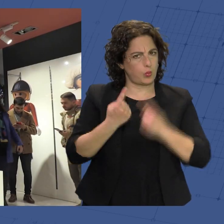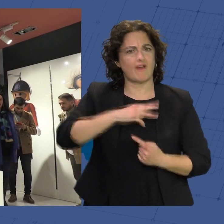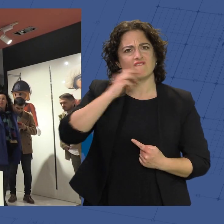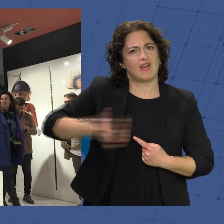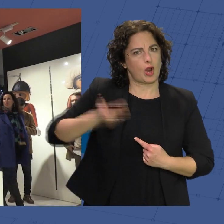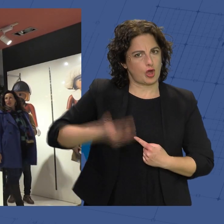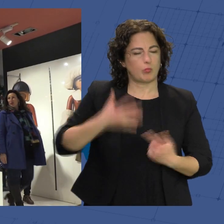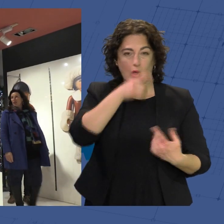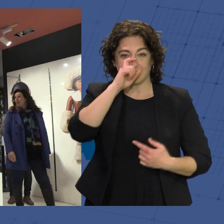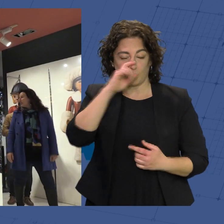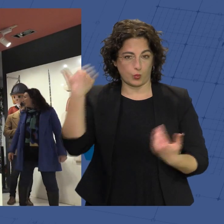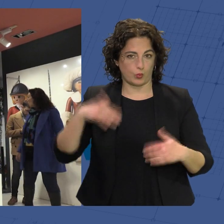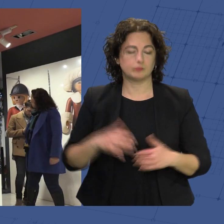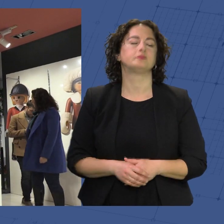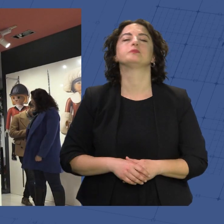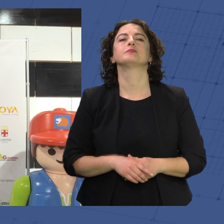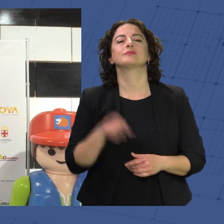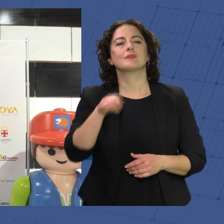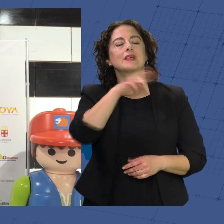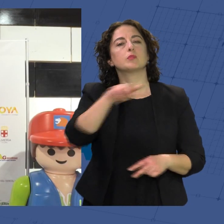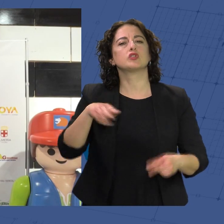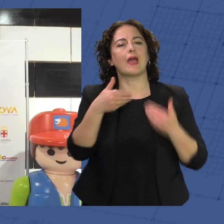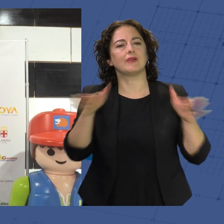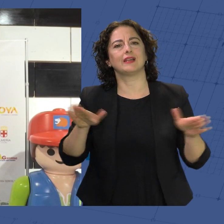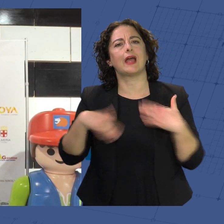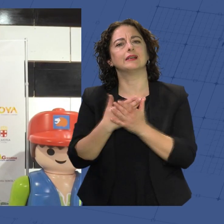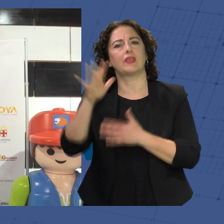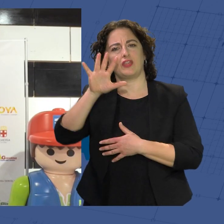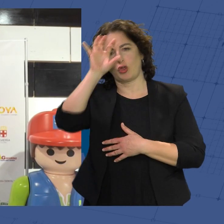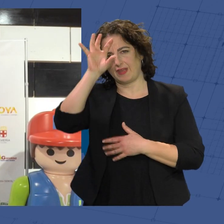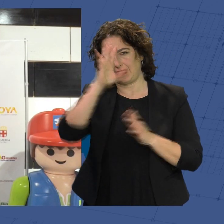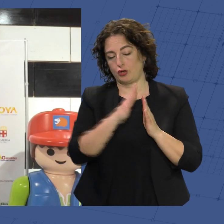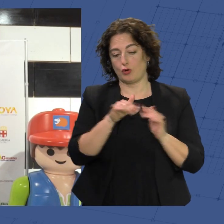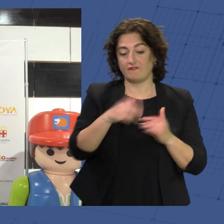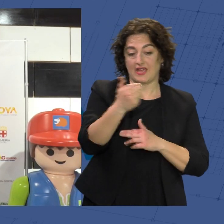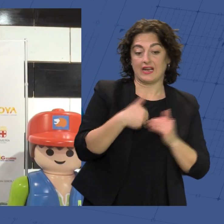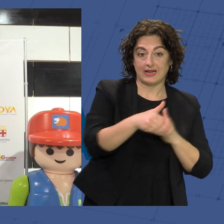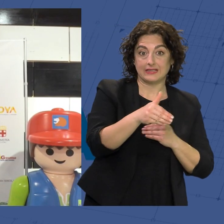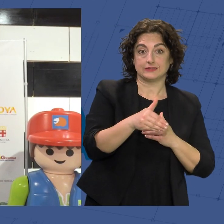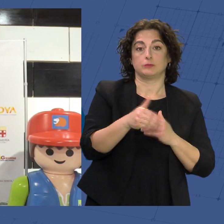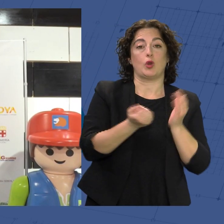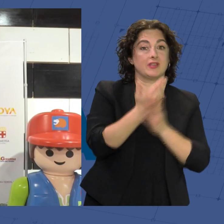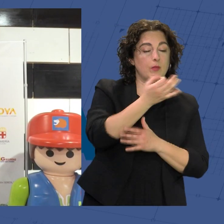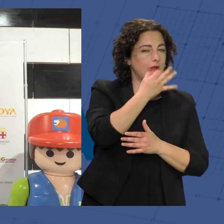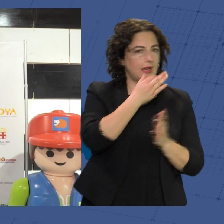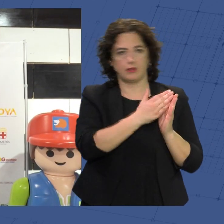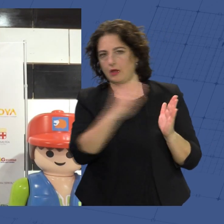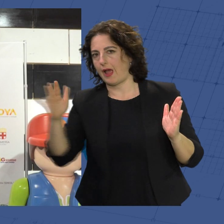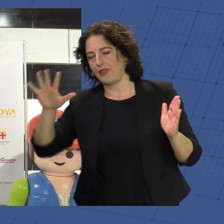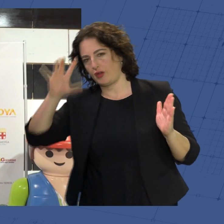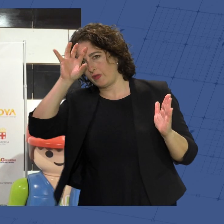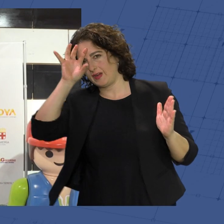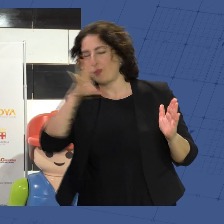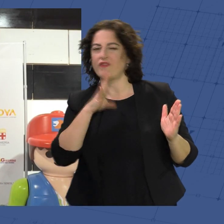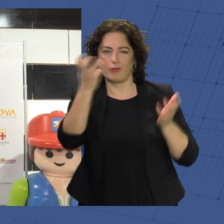que conforman esta muestra. Esta exposición va a estar abierta hasta el 5 de enero desde este viernes, mañana y tarde. Así que, por favor, que